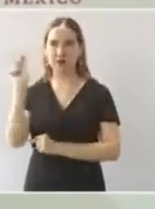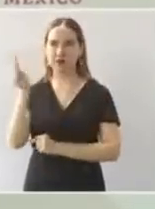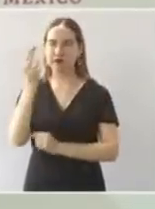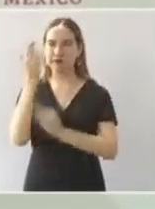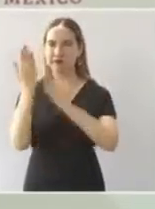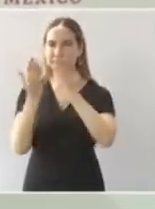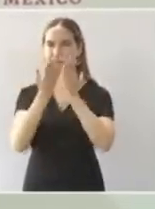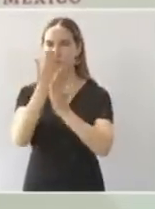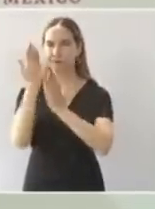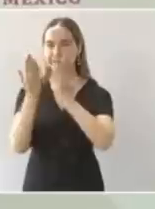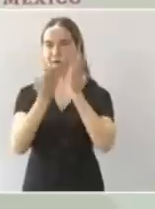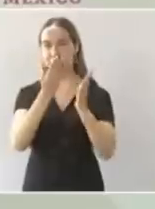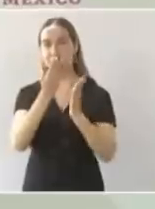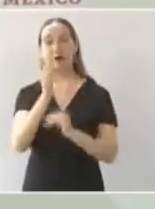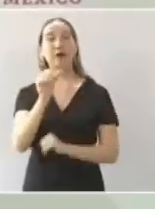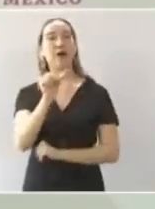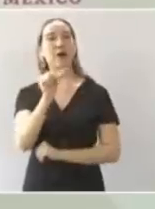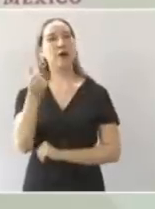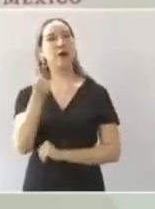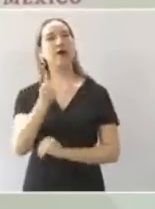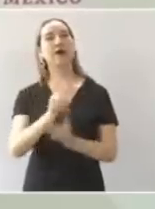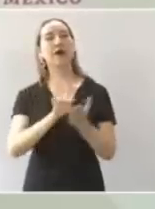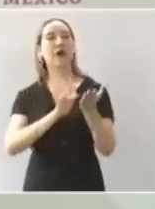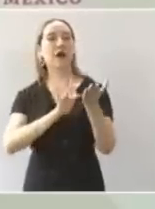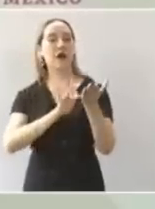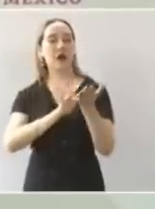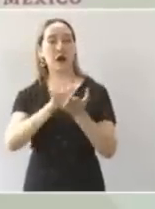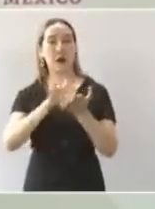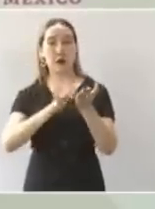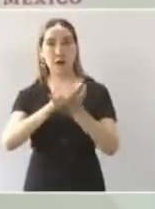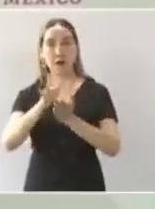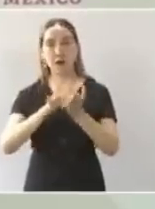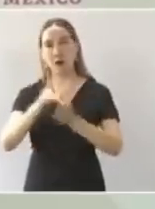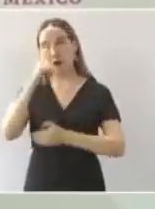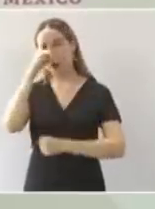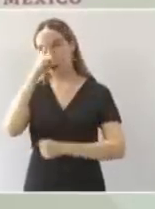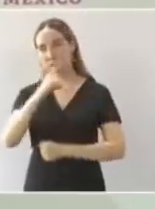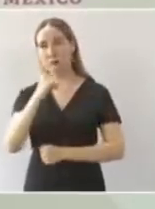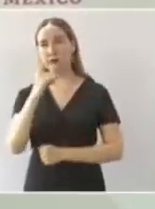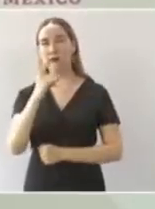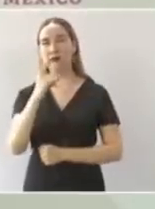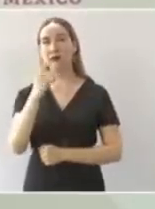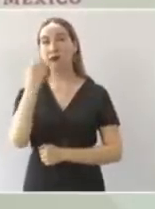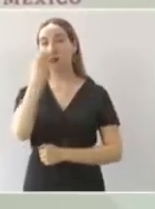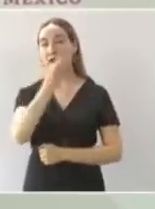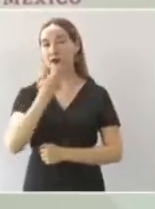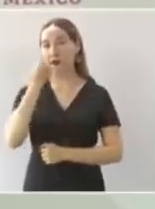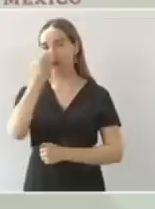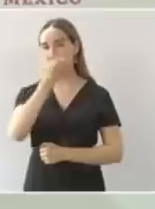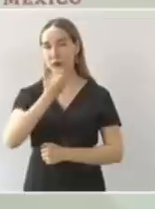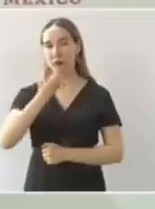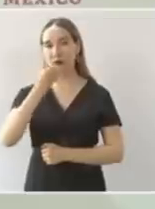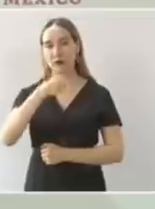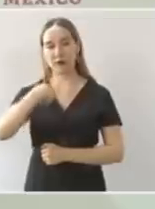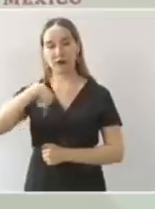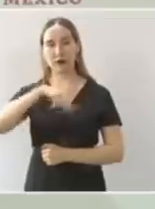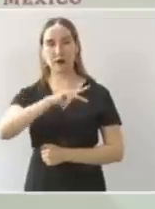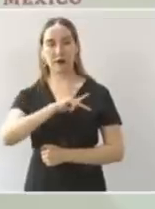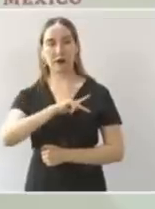a continuar apoyando con el programa de la escuela es nuestra